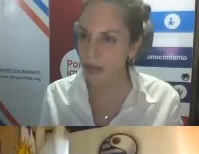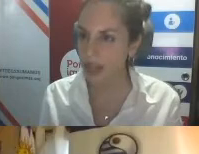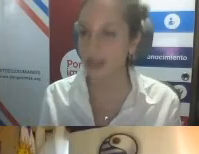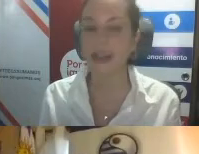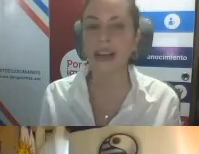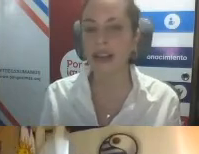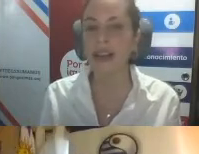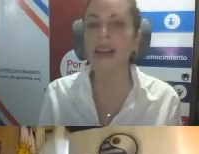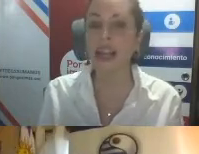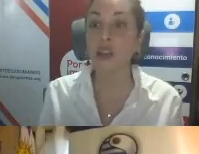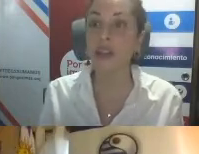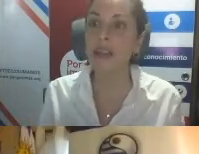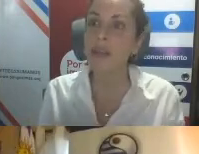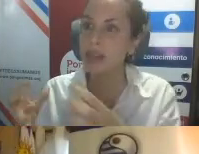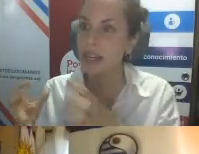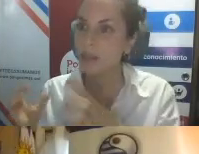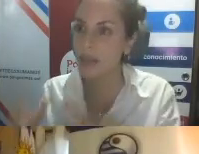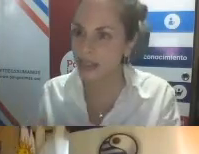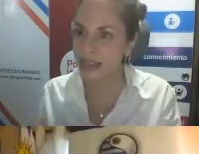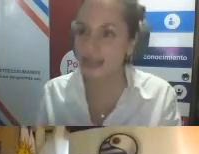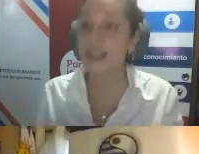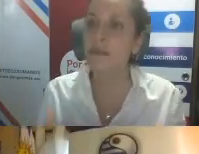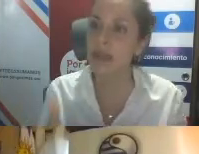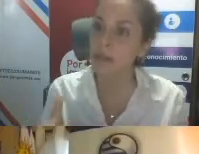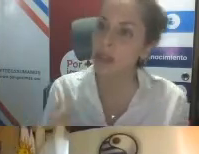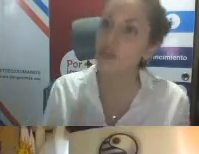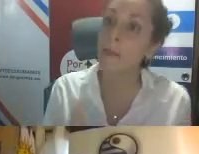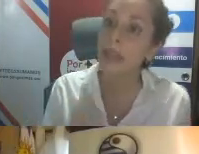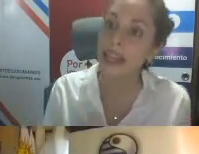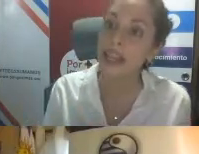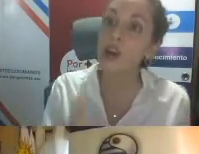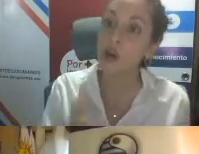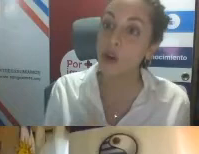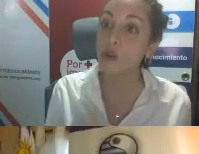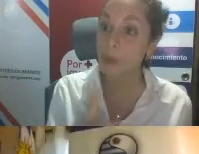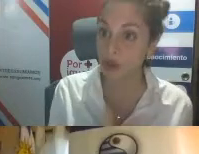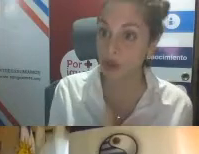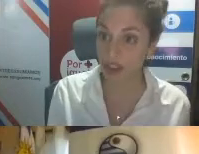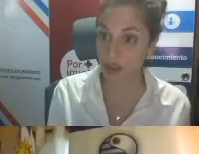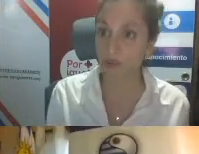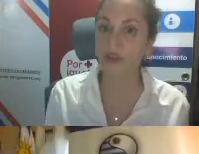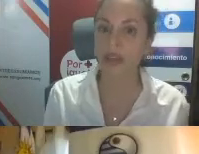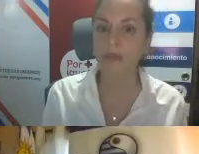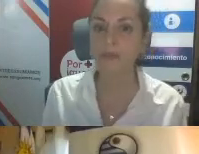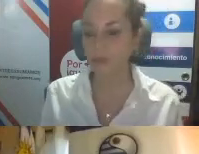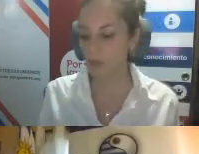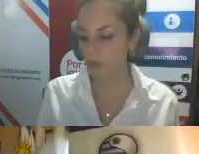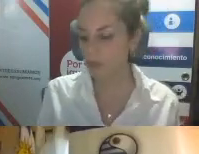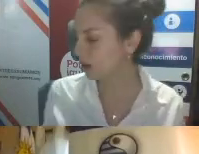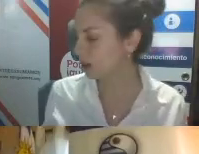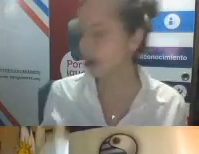disponibles en Internet, en donde hay plasmadas experiencias, y están plasmados también los procesos, ¿sí?